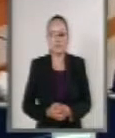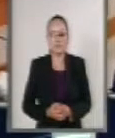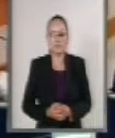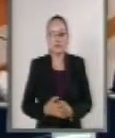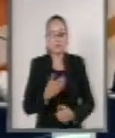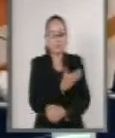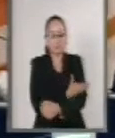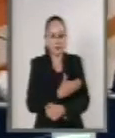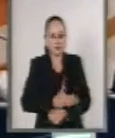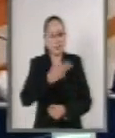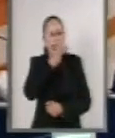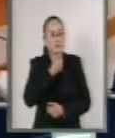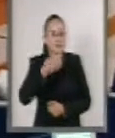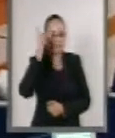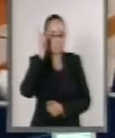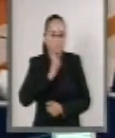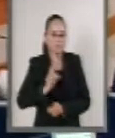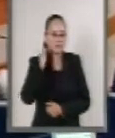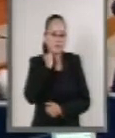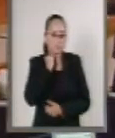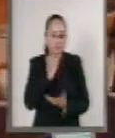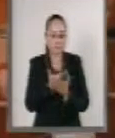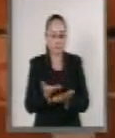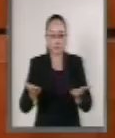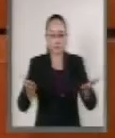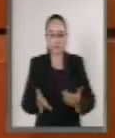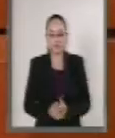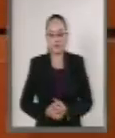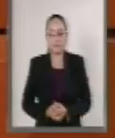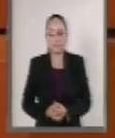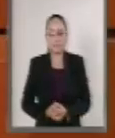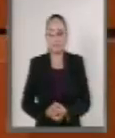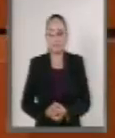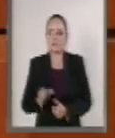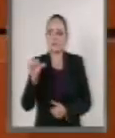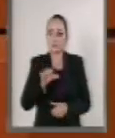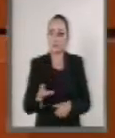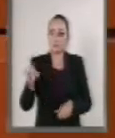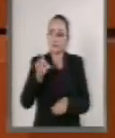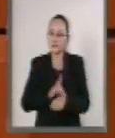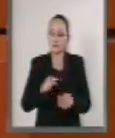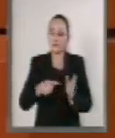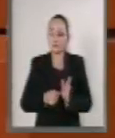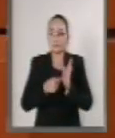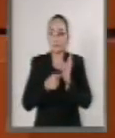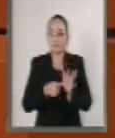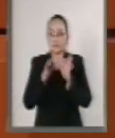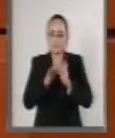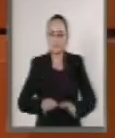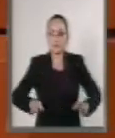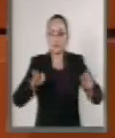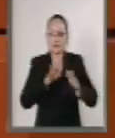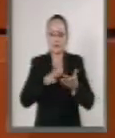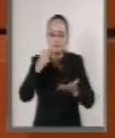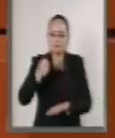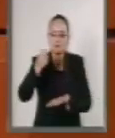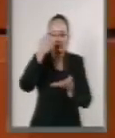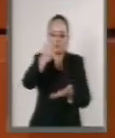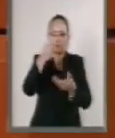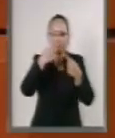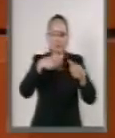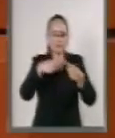Compañeras y compañeros senadores, El día de hoy presentamos un importante paquete de nombramientos